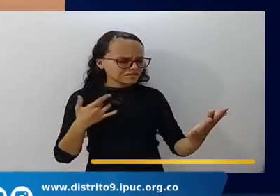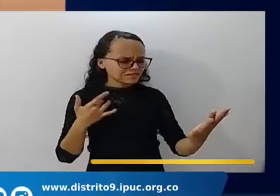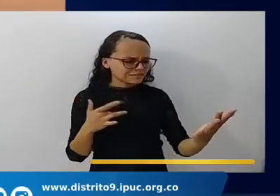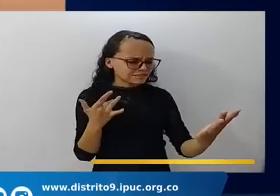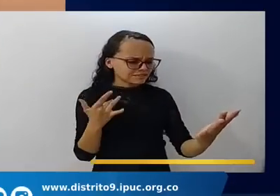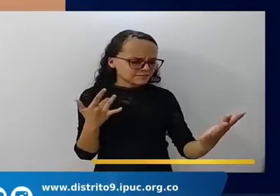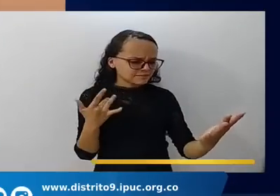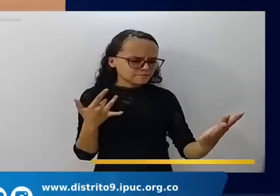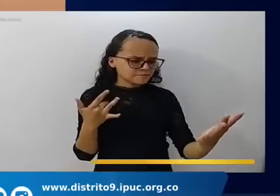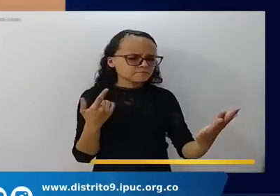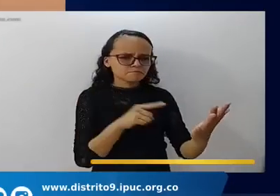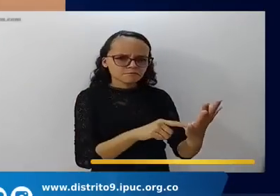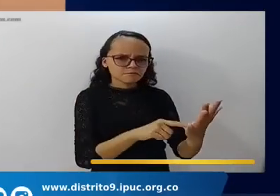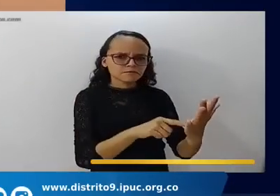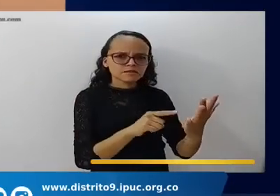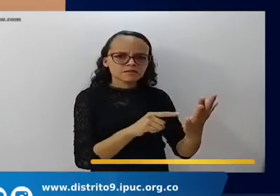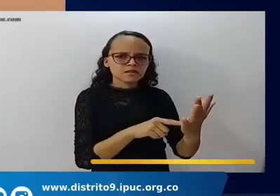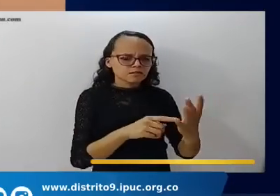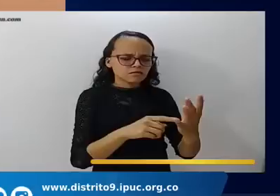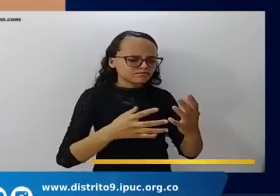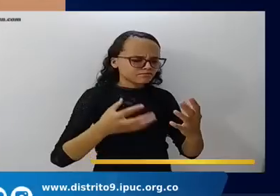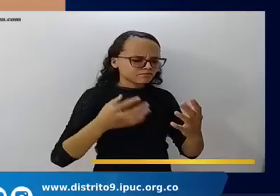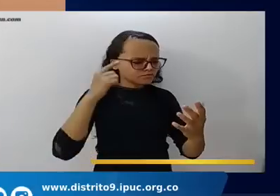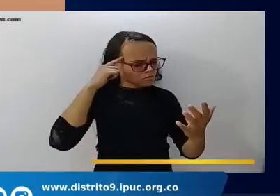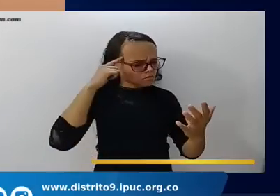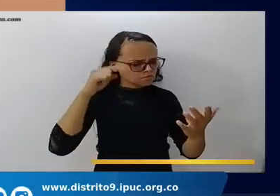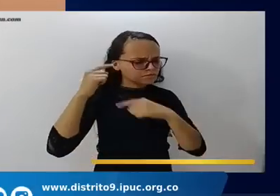pasaje, me llevó a hacer un recorrido.